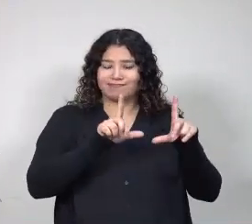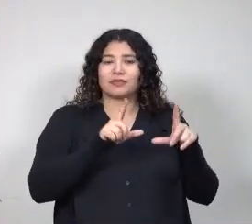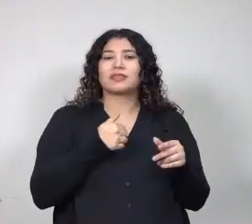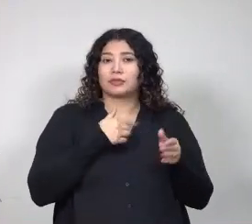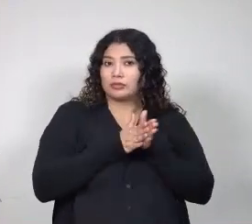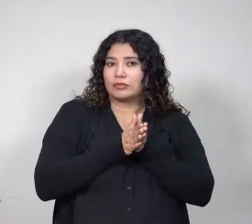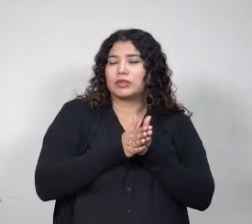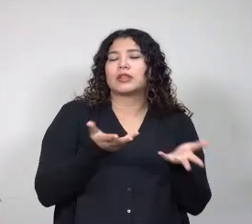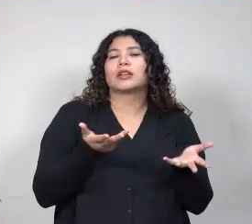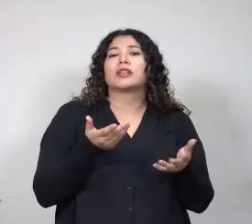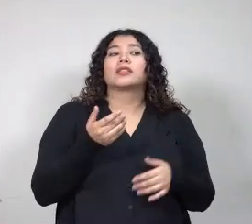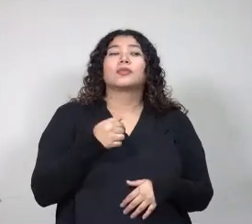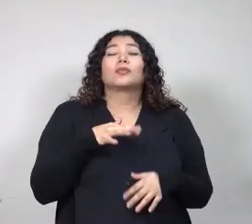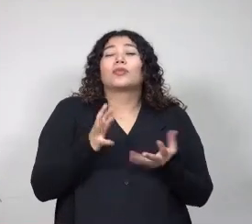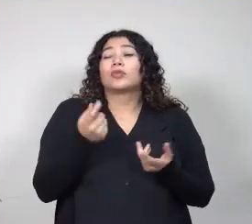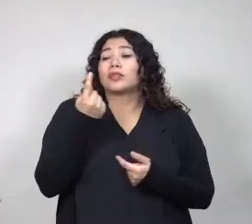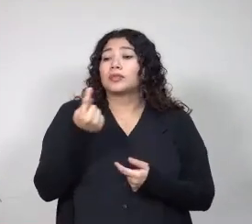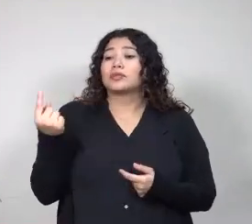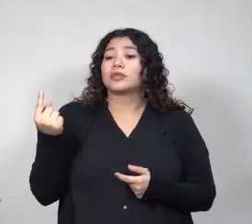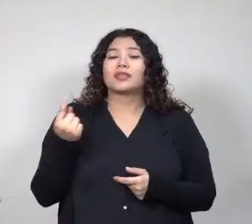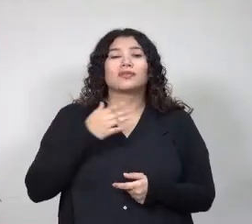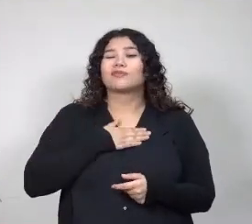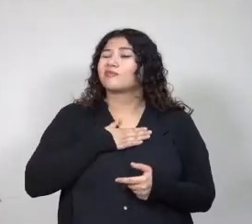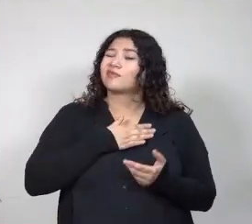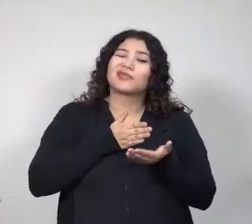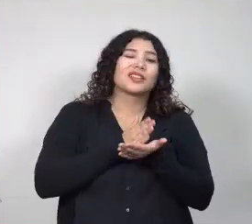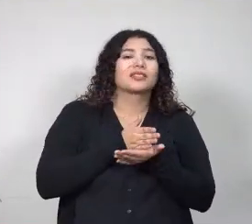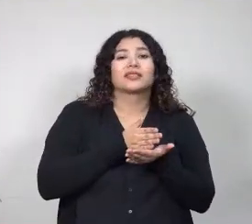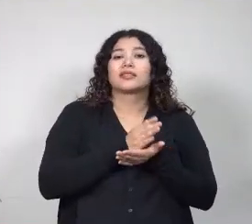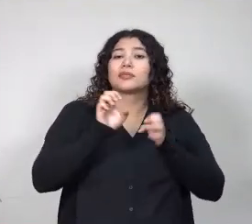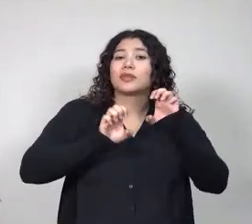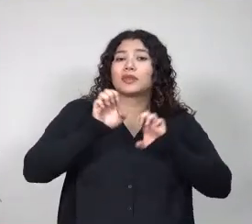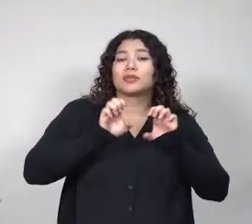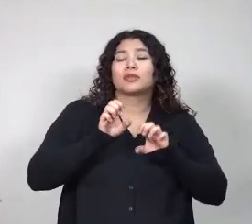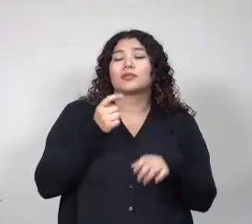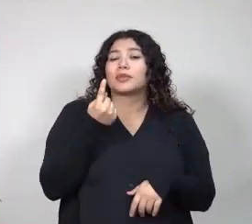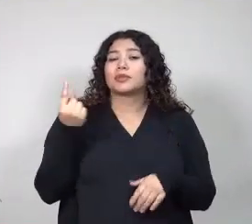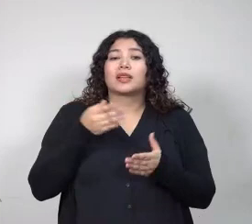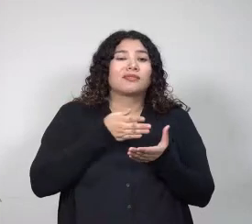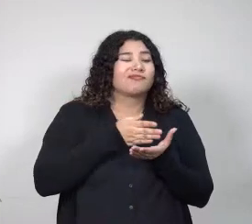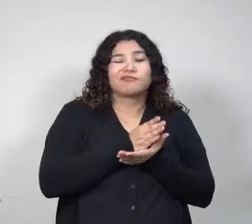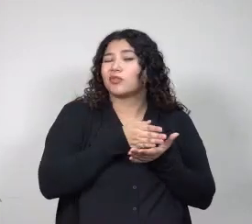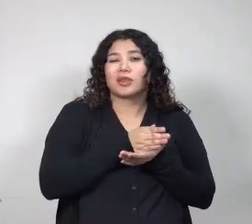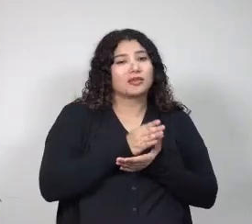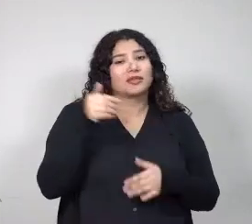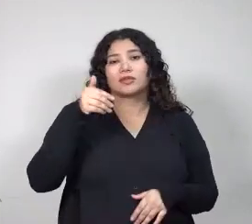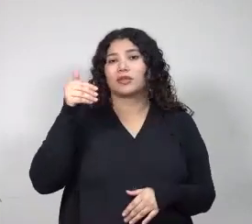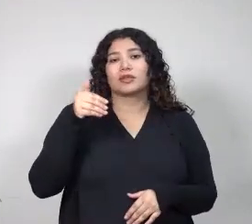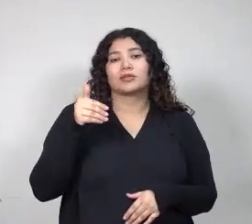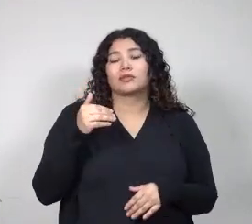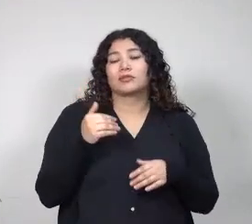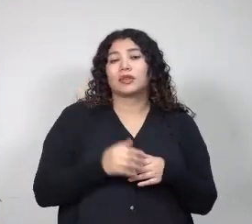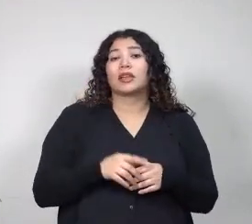tienen acceso a poder ser evaluadas o a poder tener acceso a la educación como lo tenemos nosotros. Entonces por medio de las